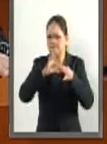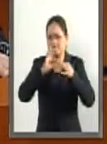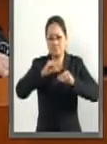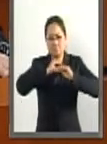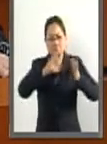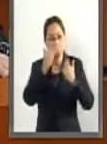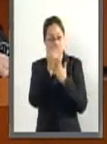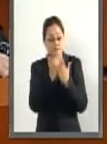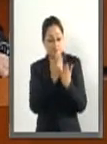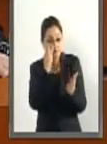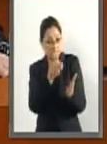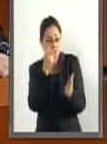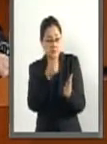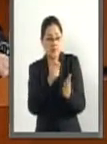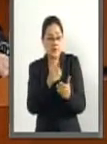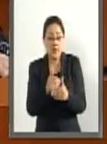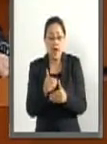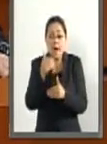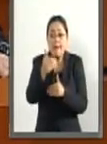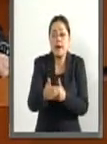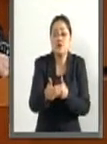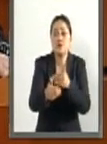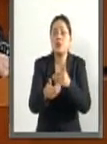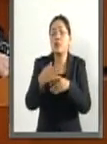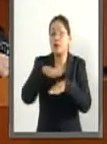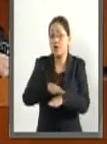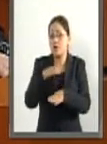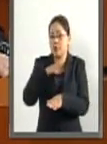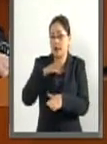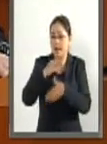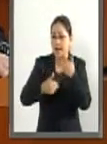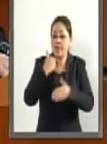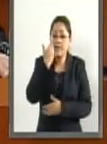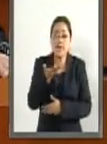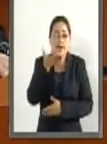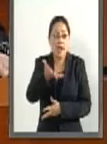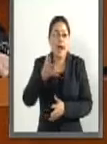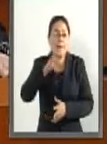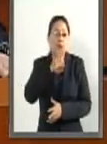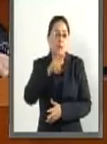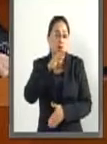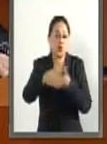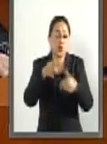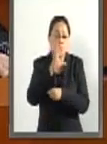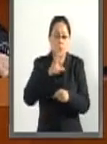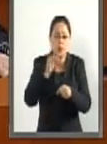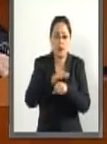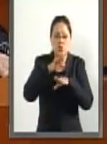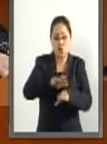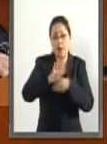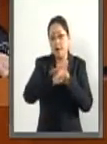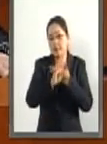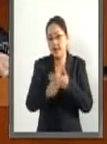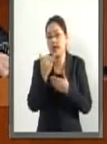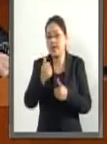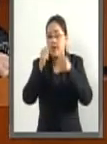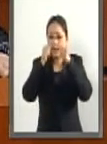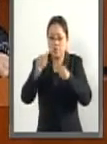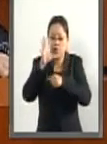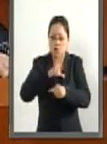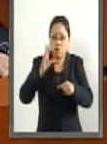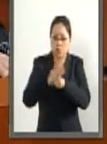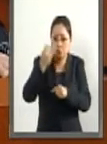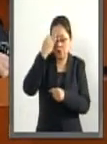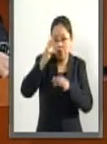representan un primer paso en el camino hacia una mejora integral en la prevención y atención oportuna